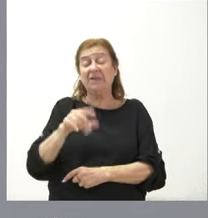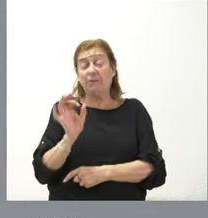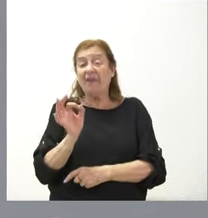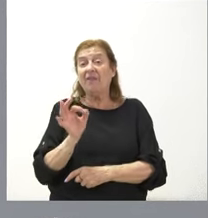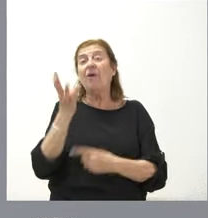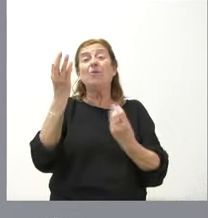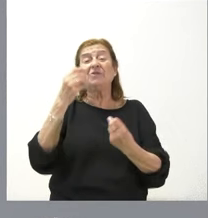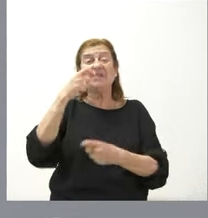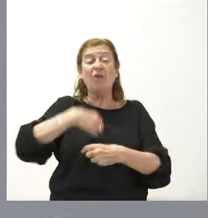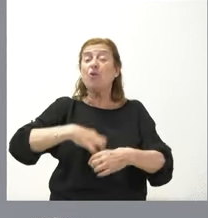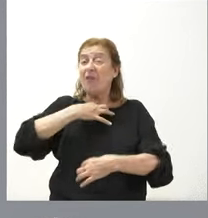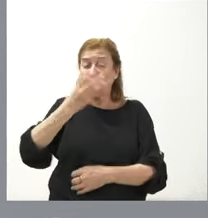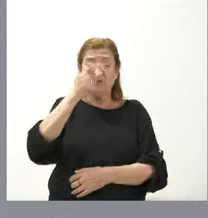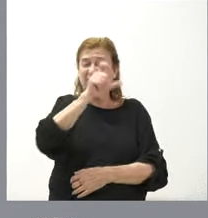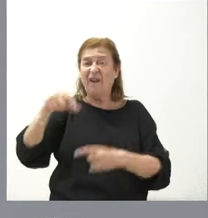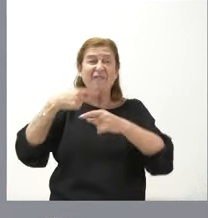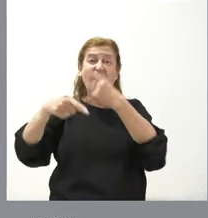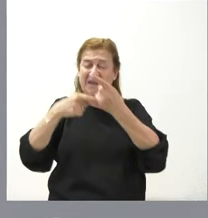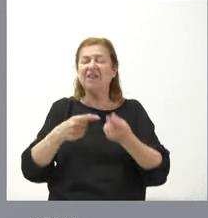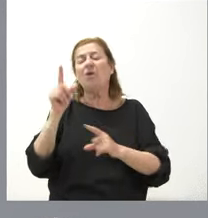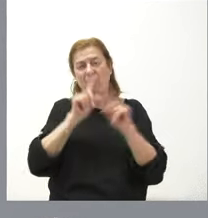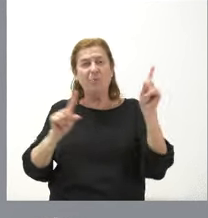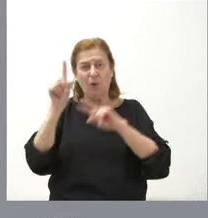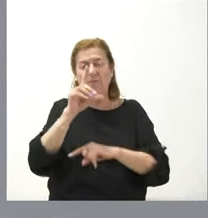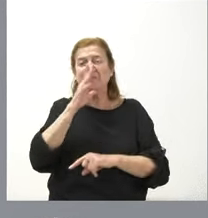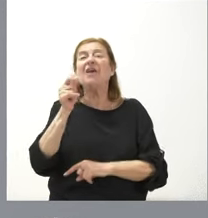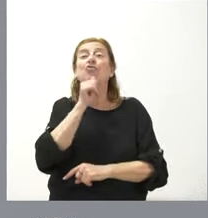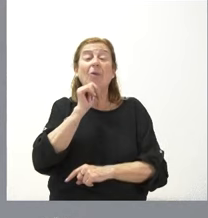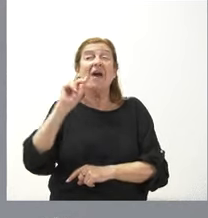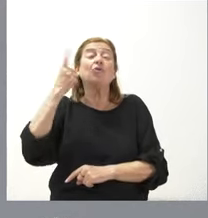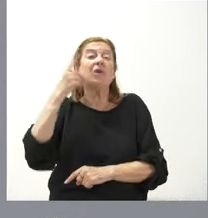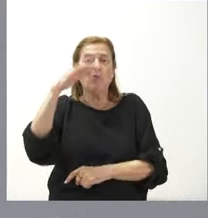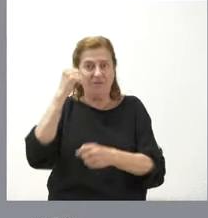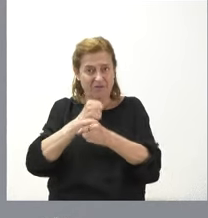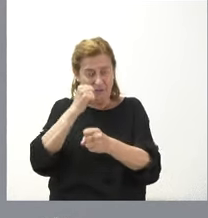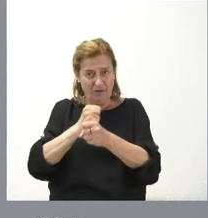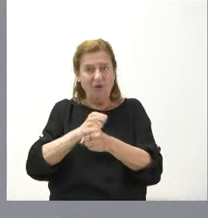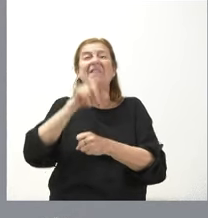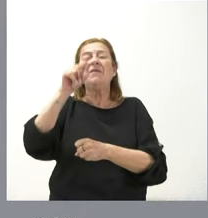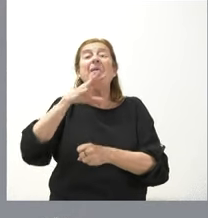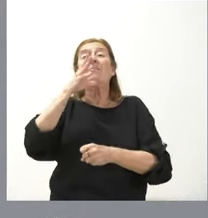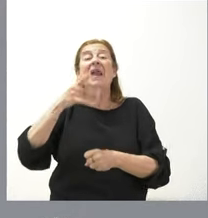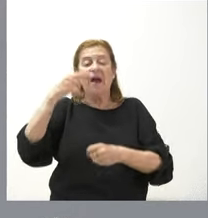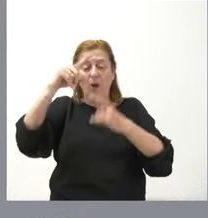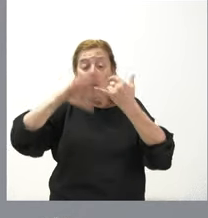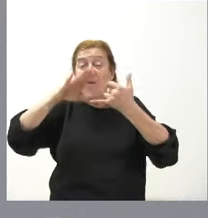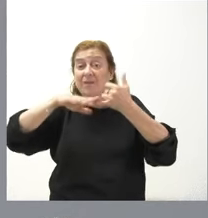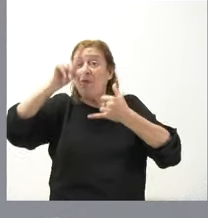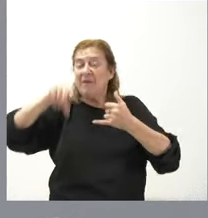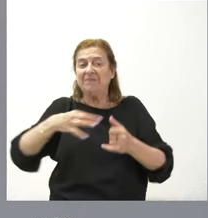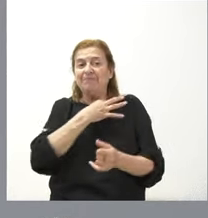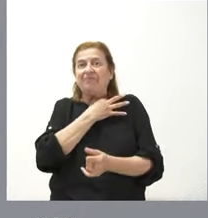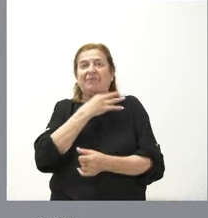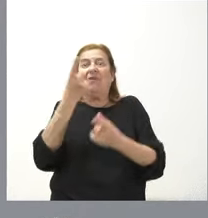ciudadanos muchas familias que tienen problemas para encontrar todavía un empleo y que tienen problemas para llegar a fin de mes porque